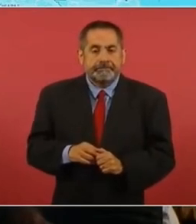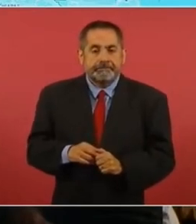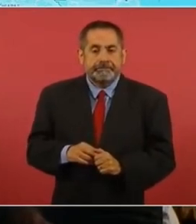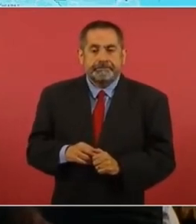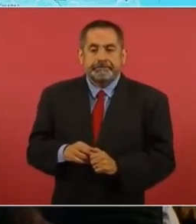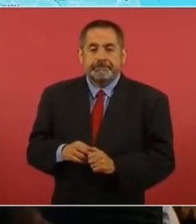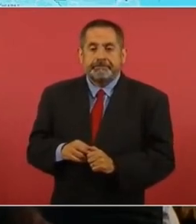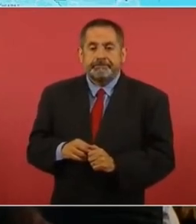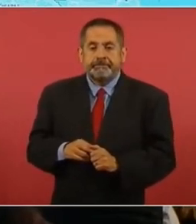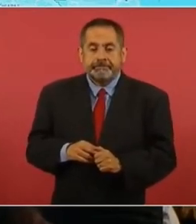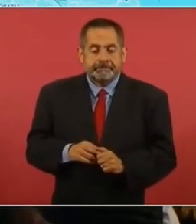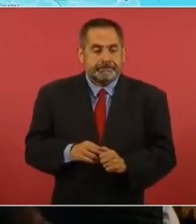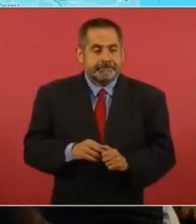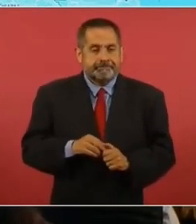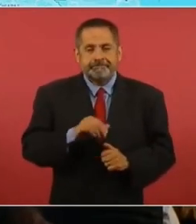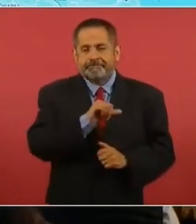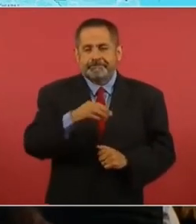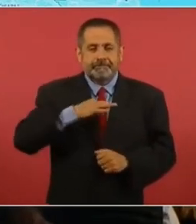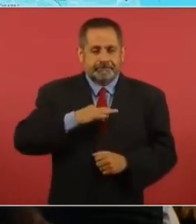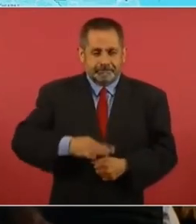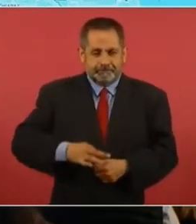pues el de Toluca,